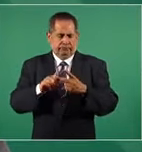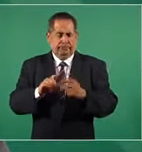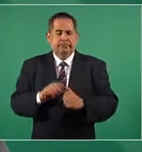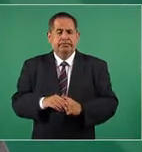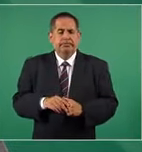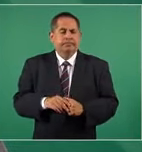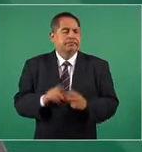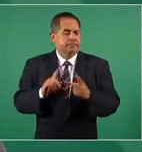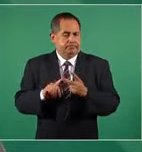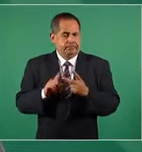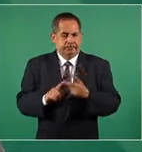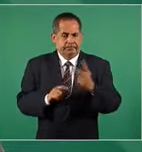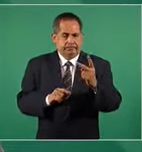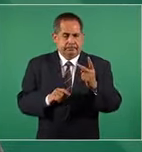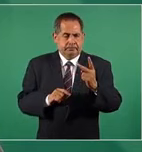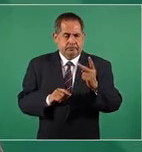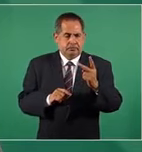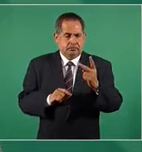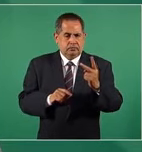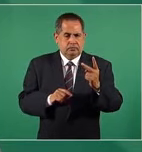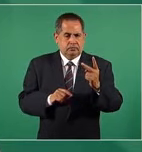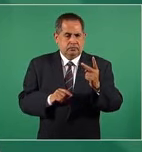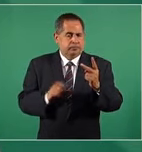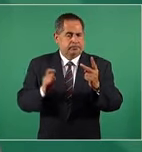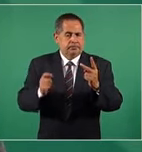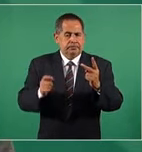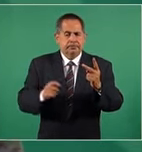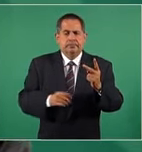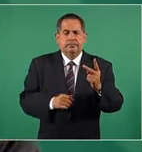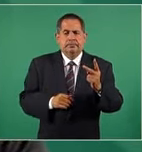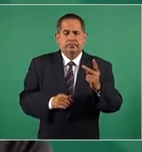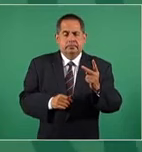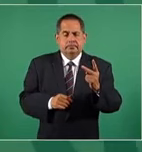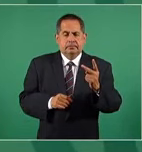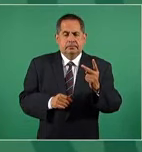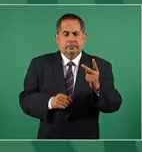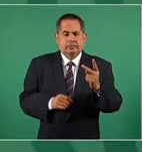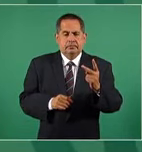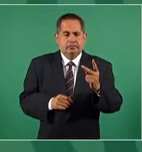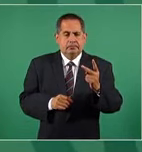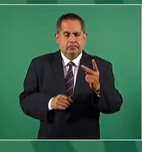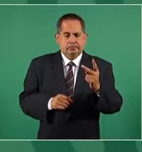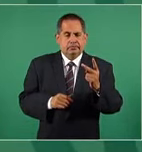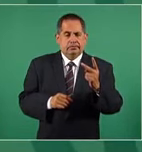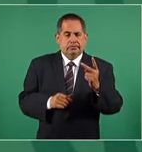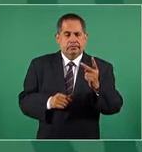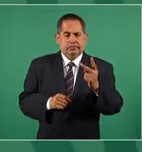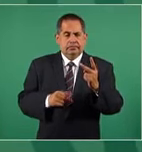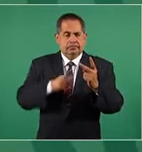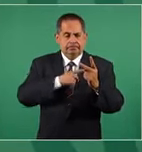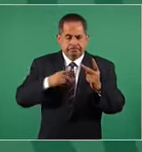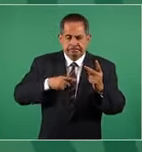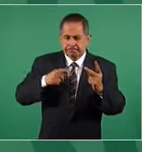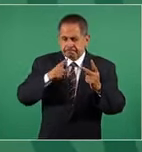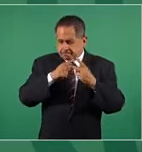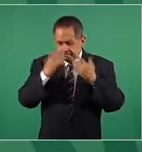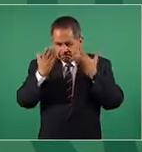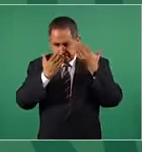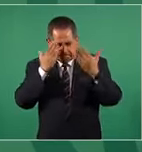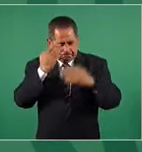Segundo que se haga un análisis